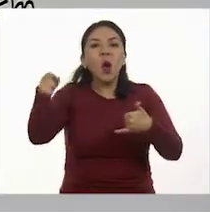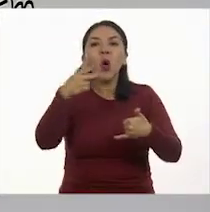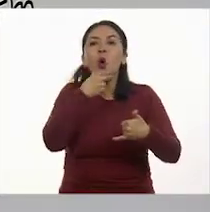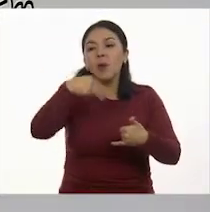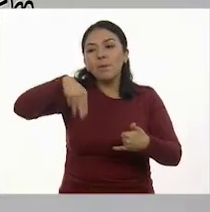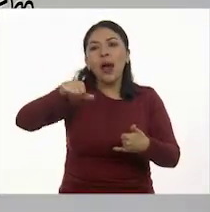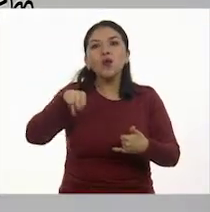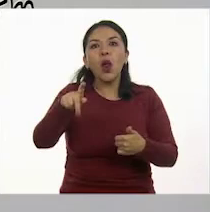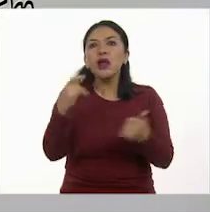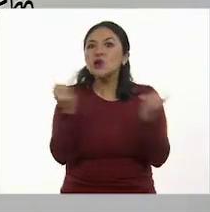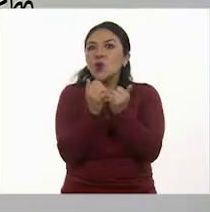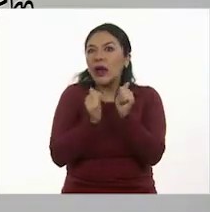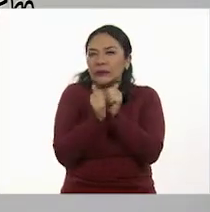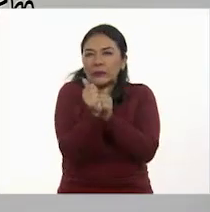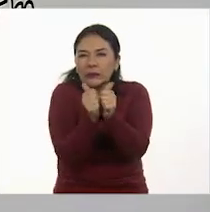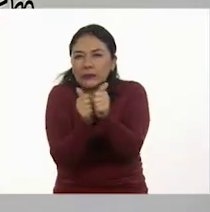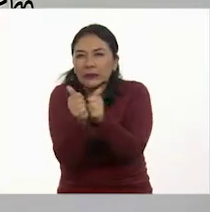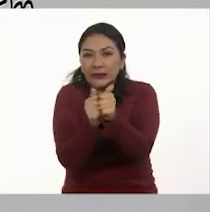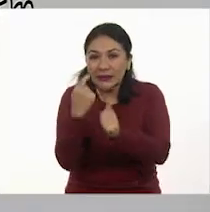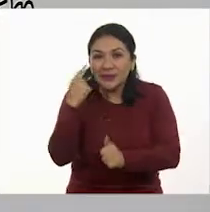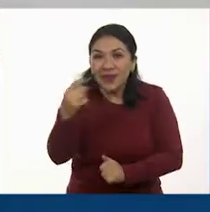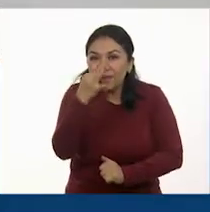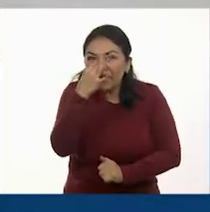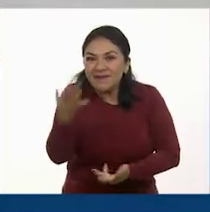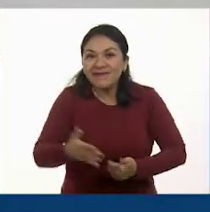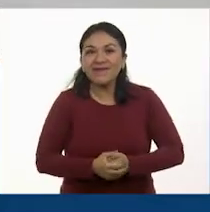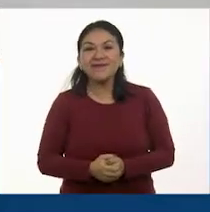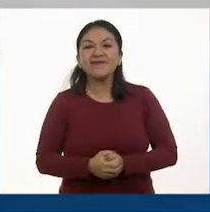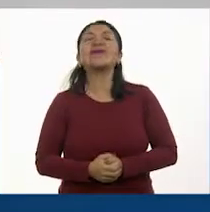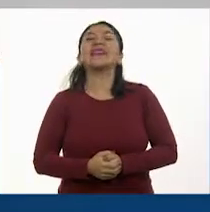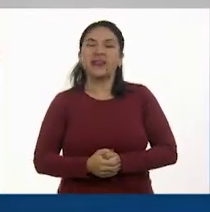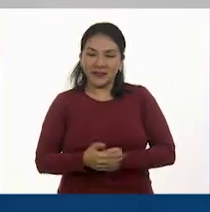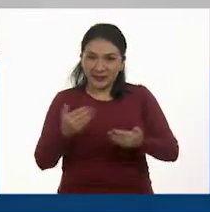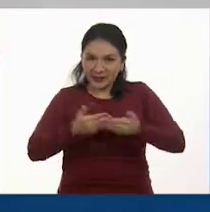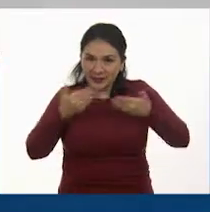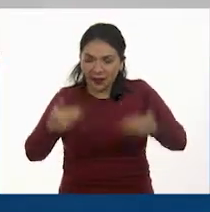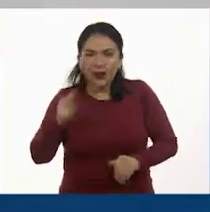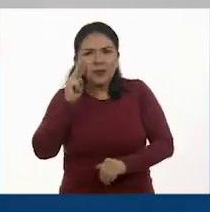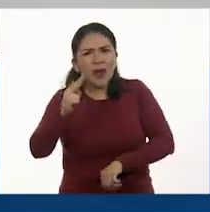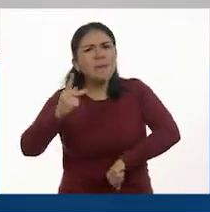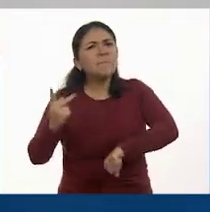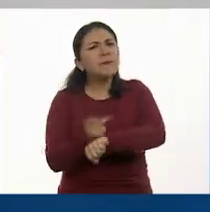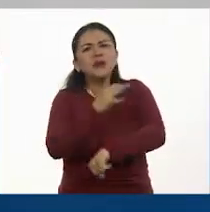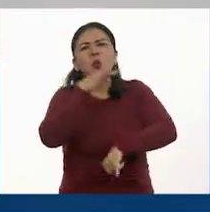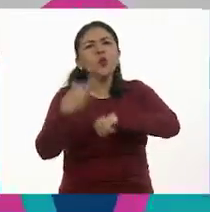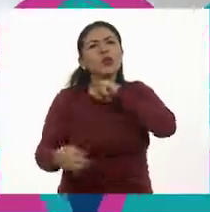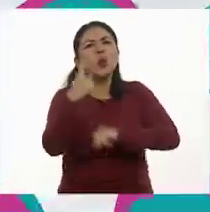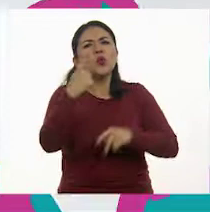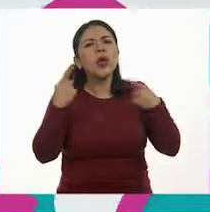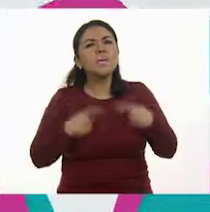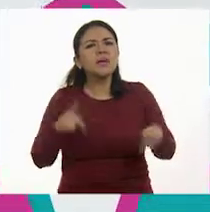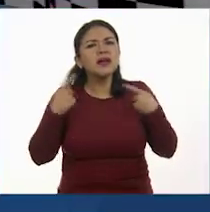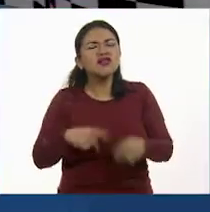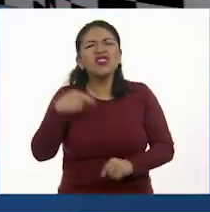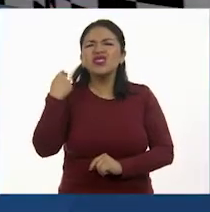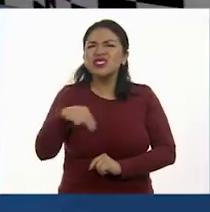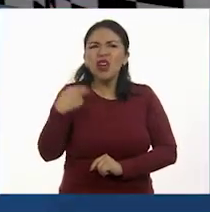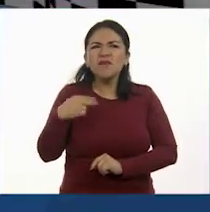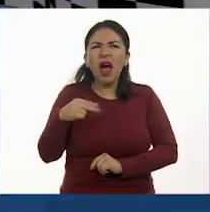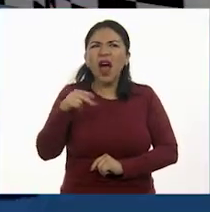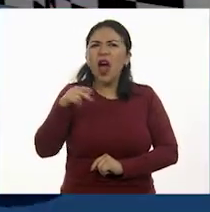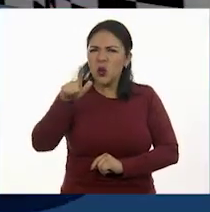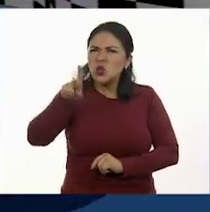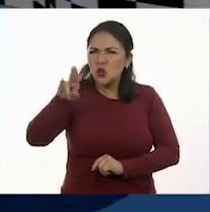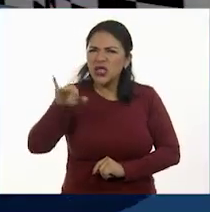Don Manuel. Muy bien. Ahora veamos qué sucede con el último que se llamaba Luis.